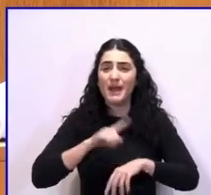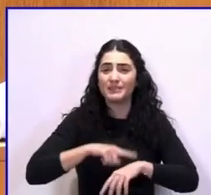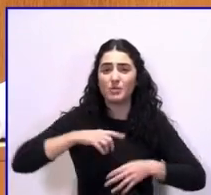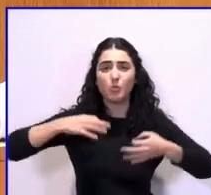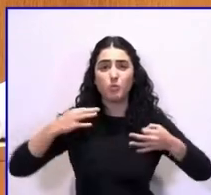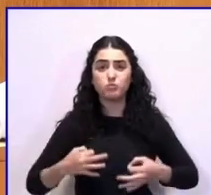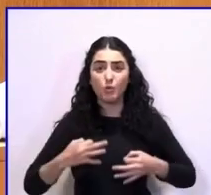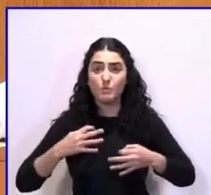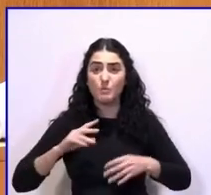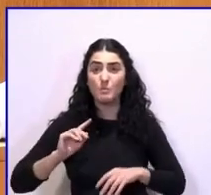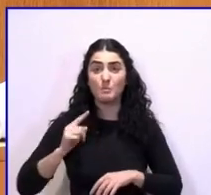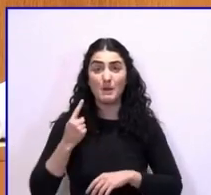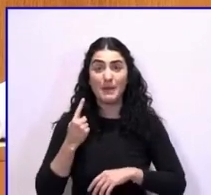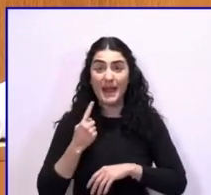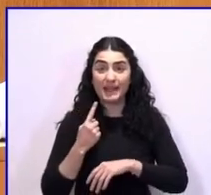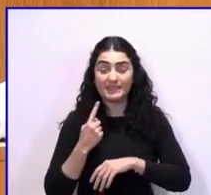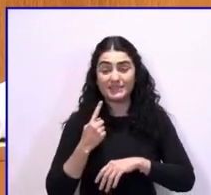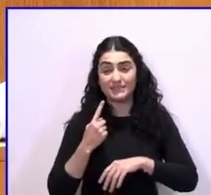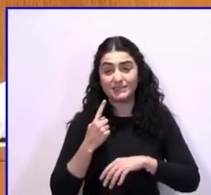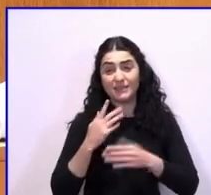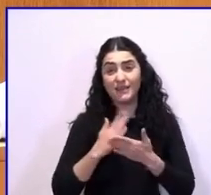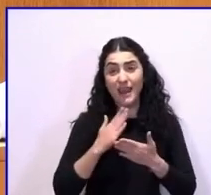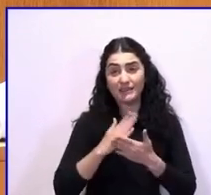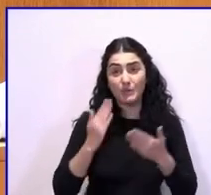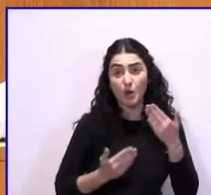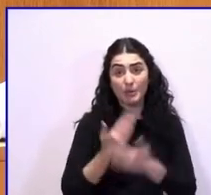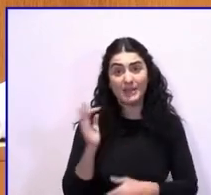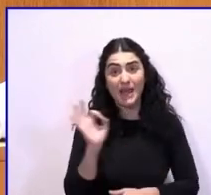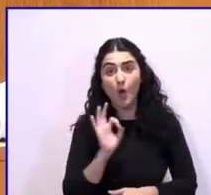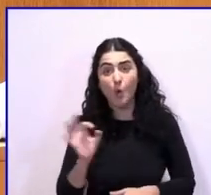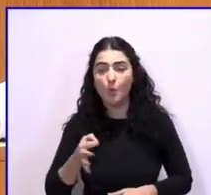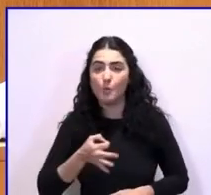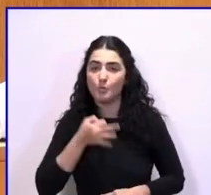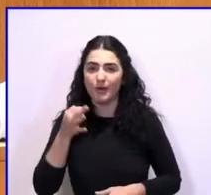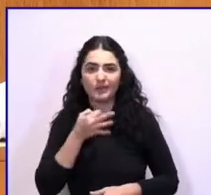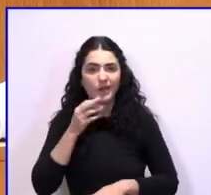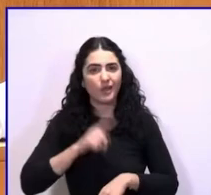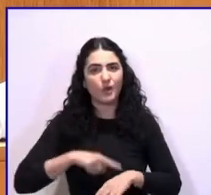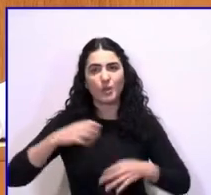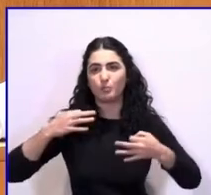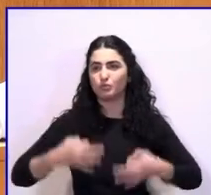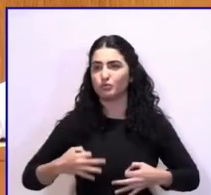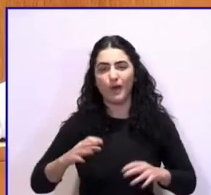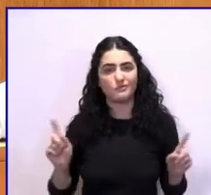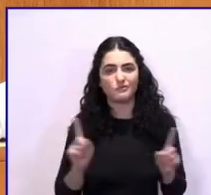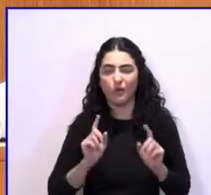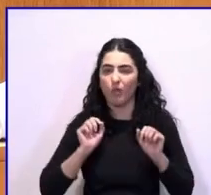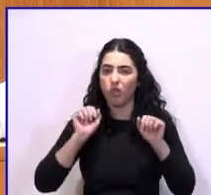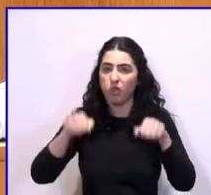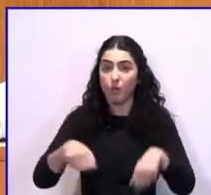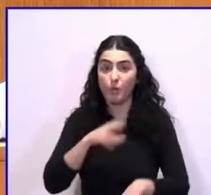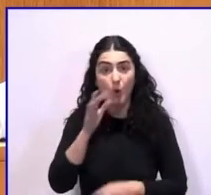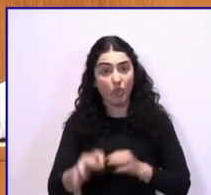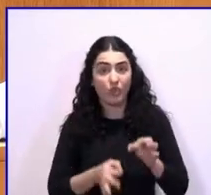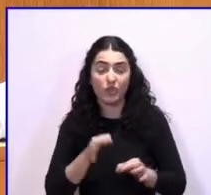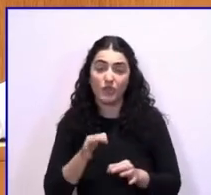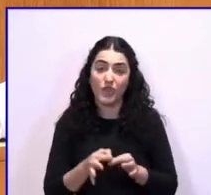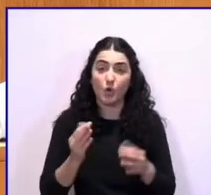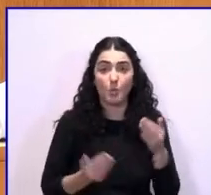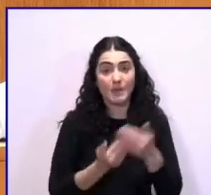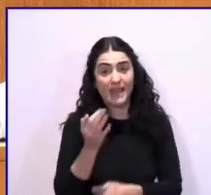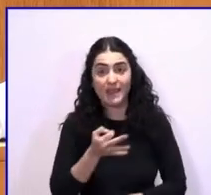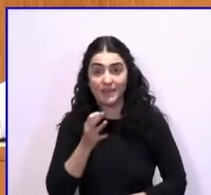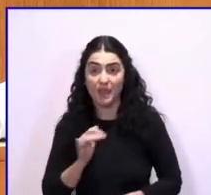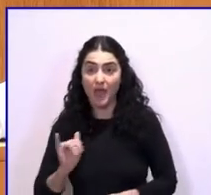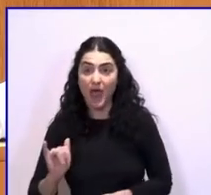a las primeras clases, sea por la mañana o sea por la tarde, porque hay ciclos de mañana y hay ciclos por la tarde, o bien se ven